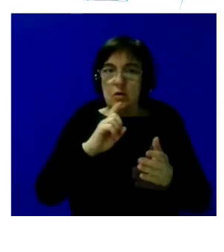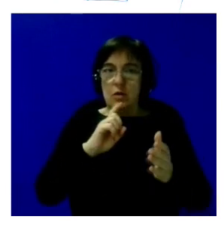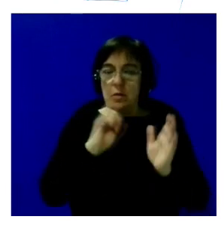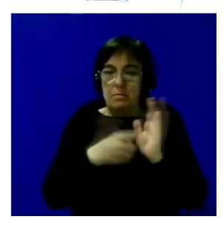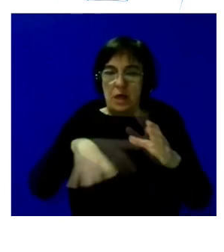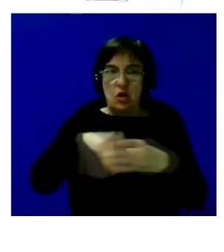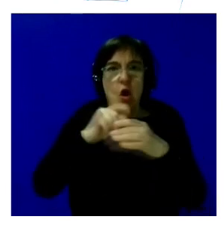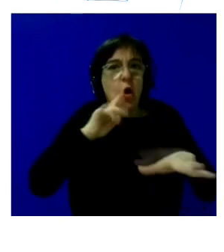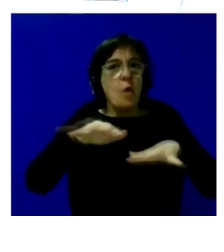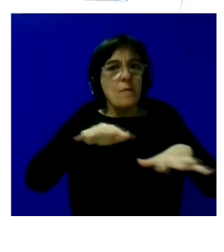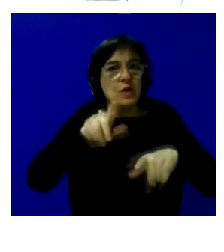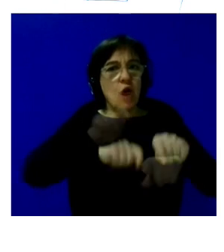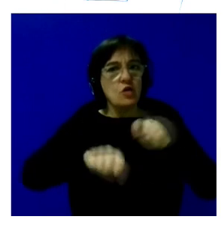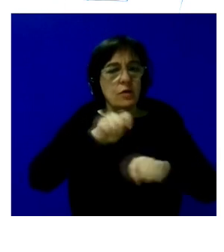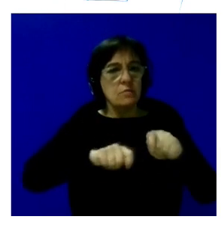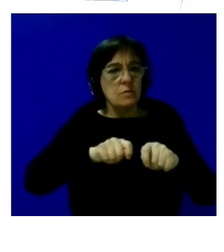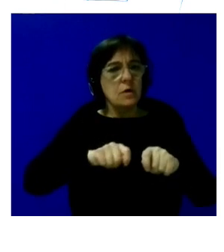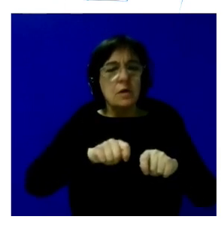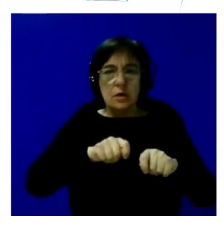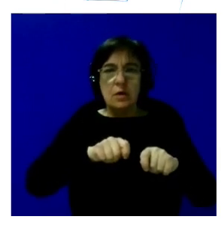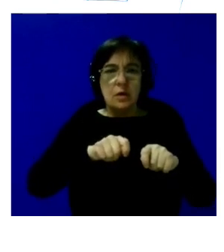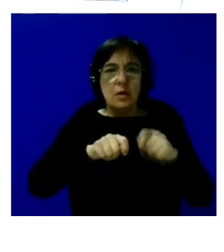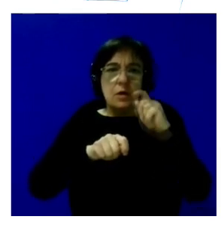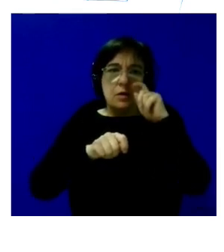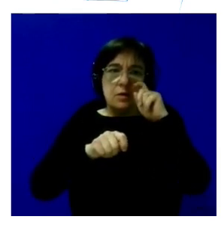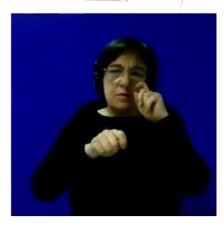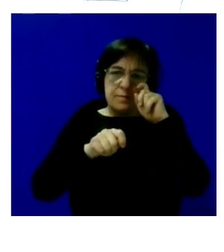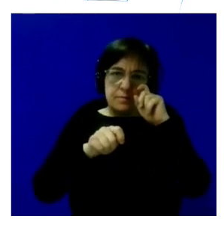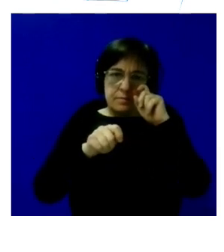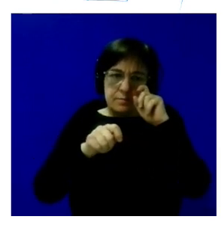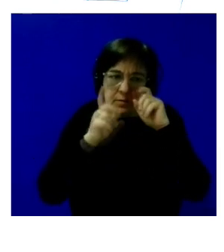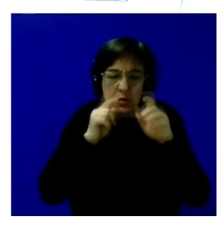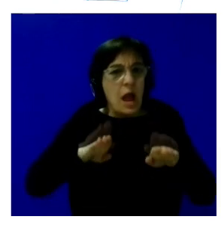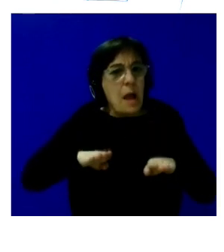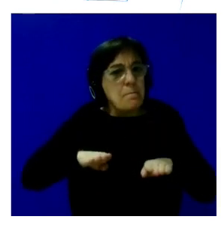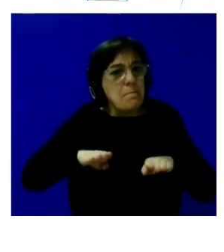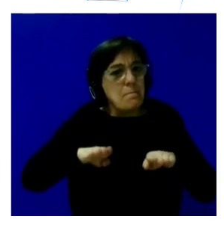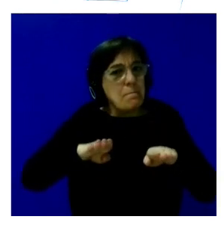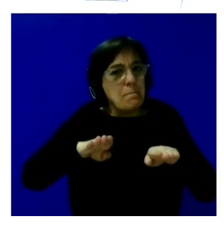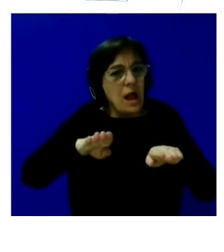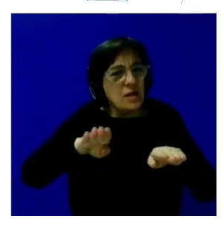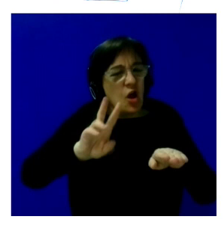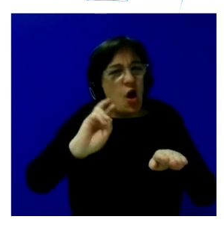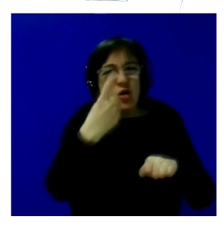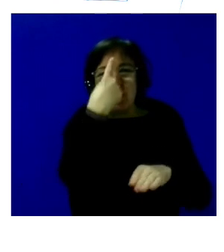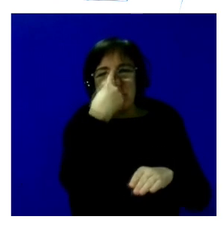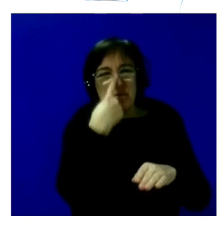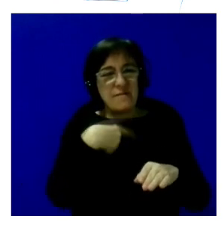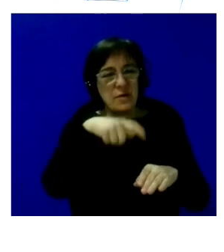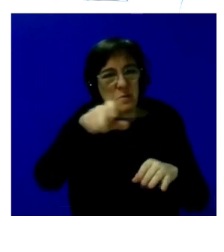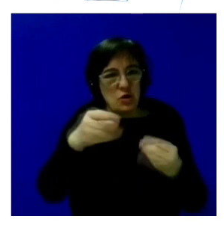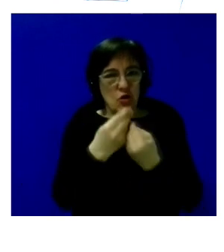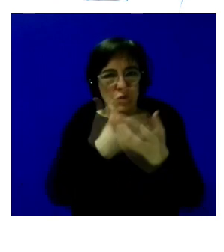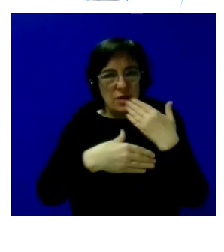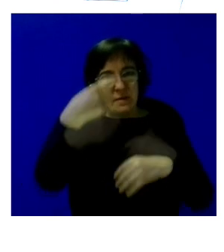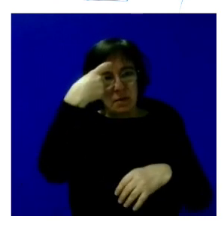movimiento asociativo a veces está discurre en paralelo de lo que pueden ser otros perfiles de personas con discapacidad